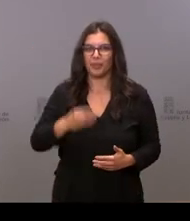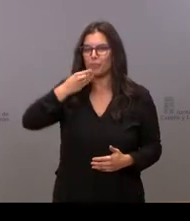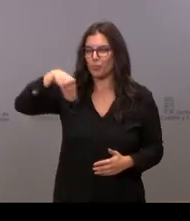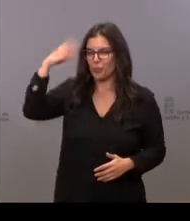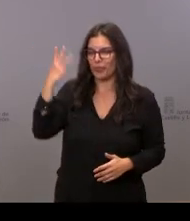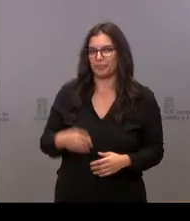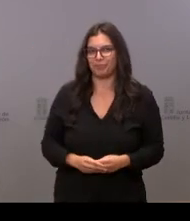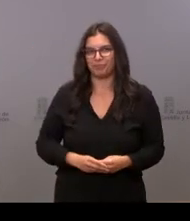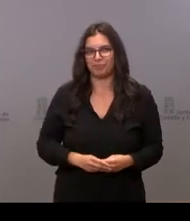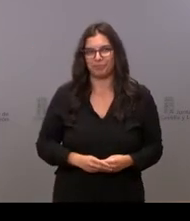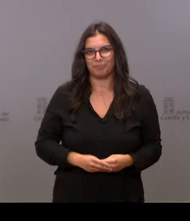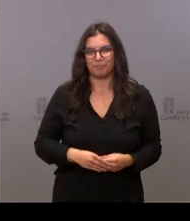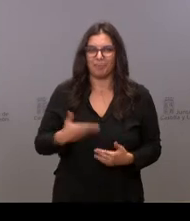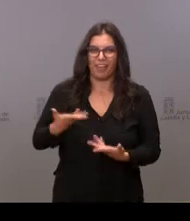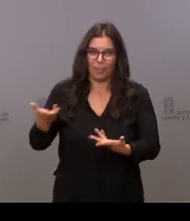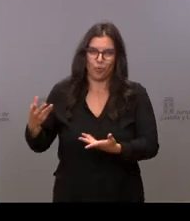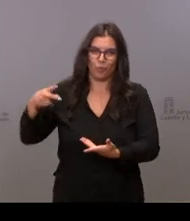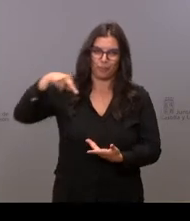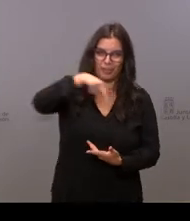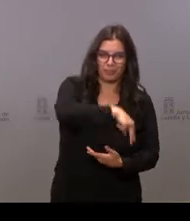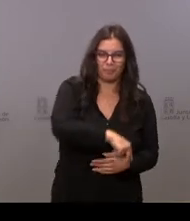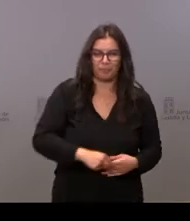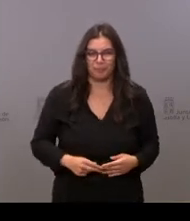Fenomenal, fenomenal. Yo le ayudo a bajar. Venga por aquí.